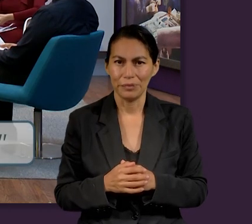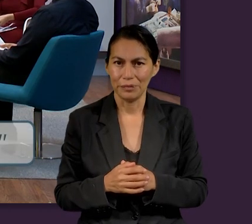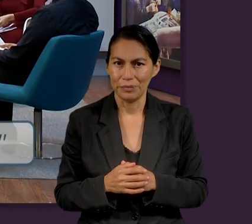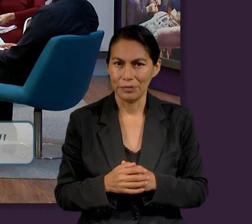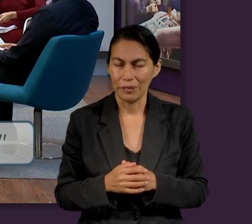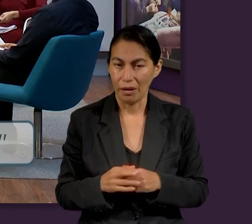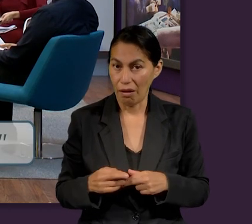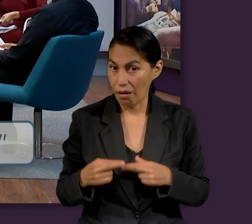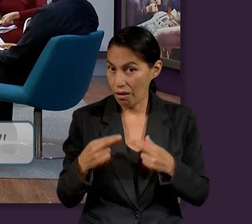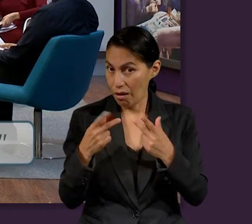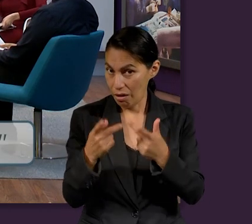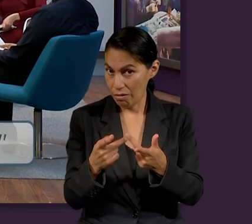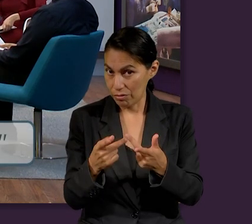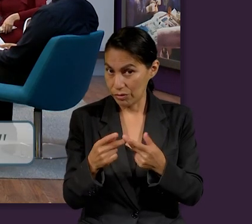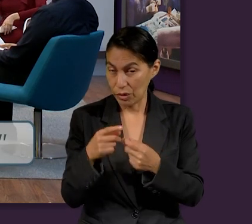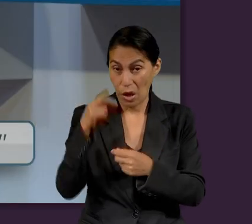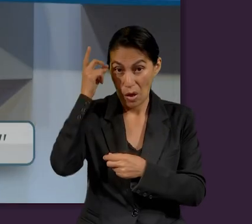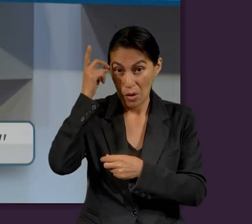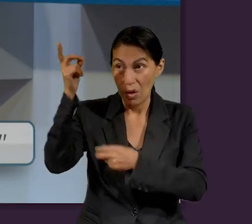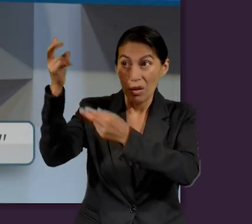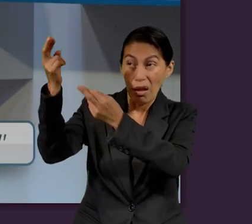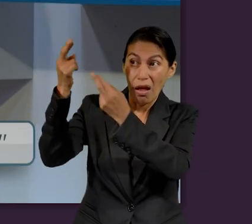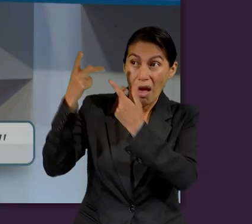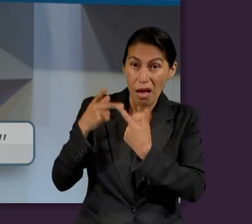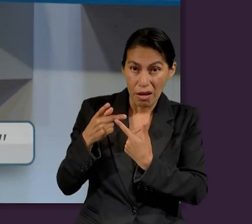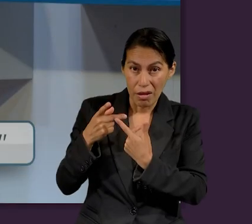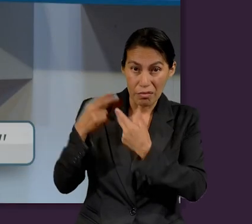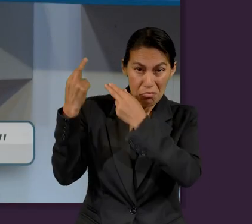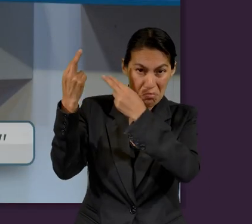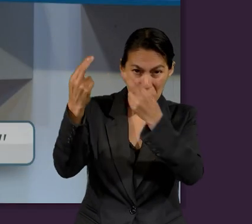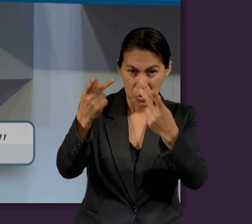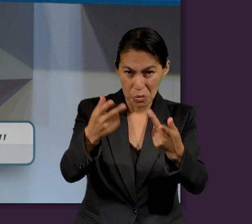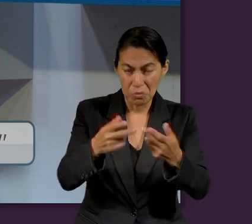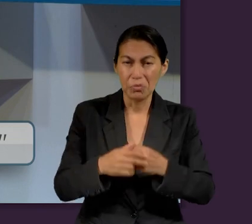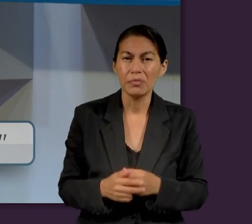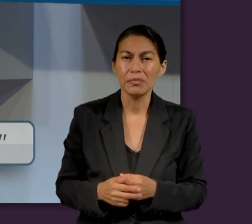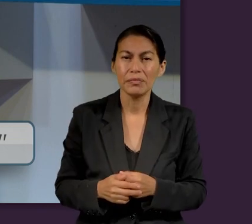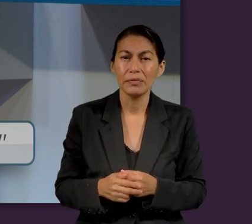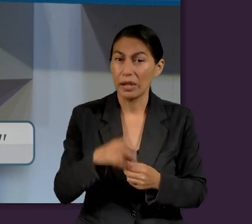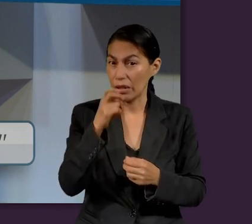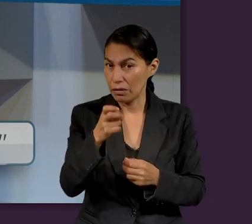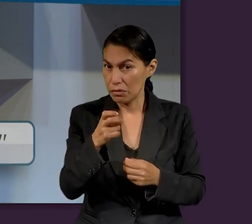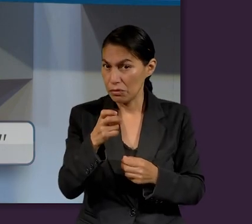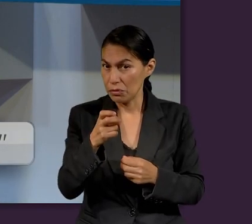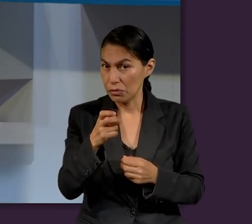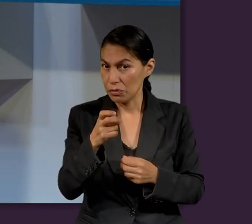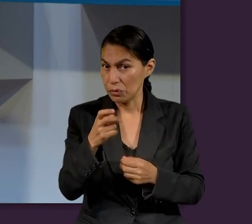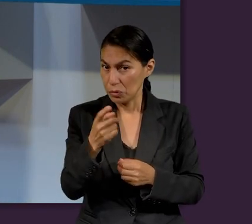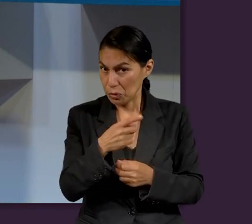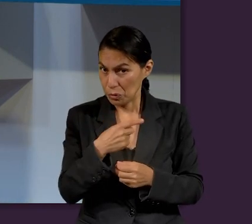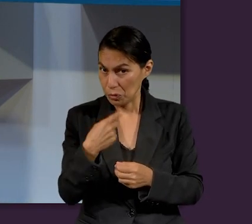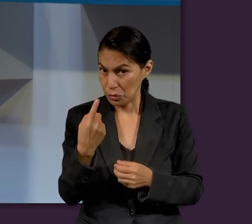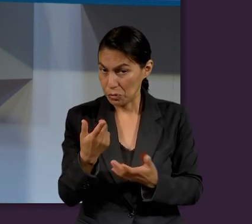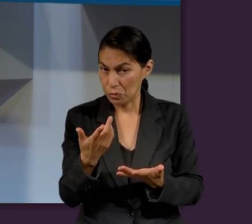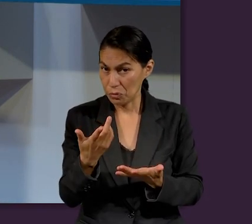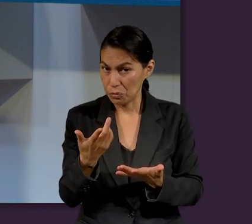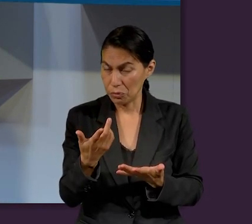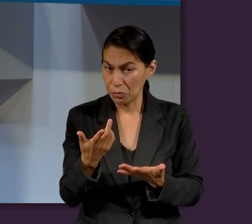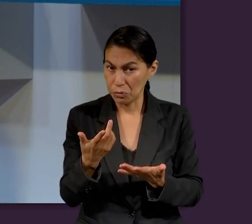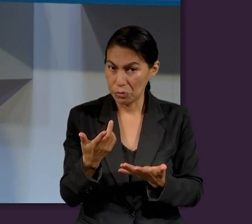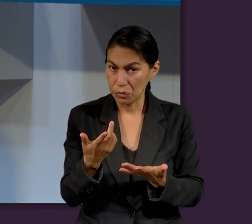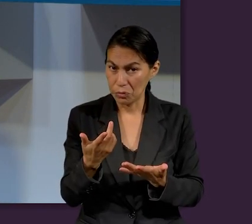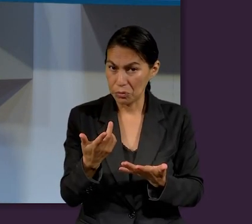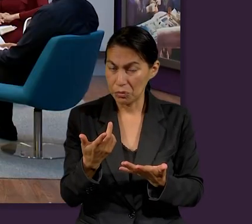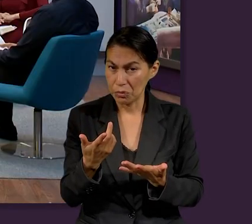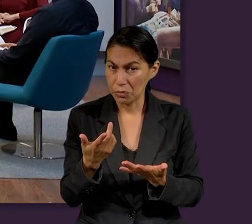Los regalos que Dios oferta para nosotros tienen como principio o